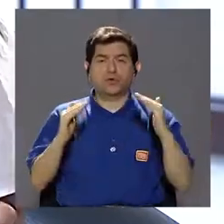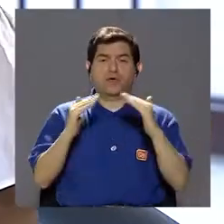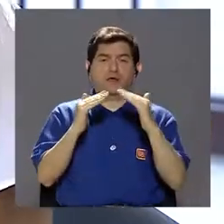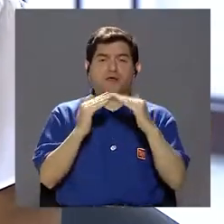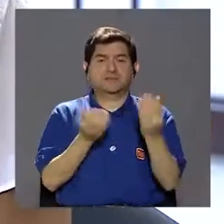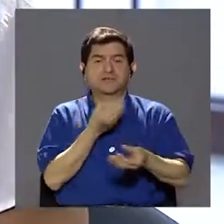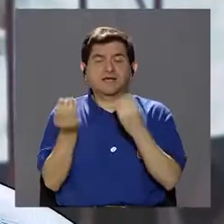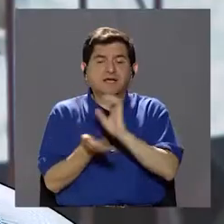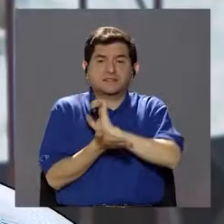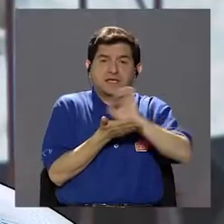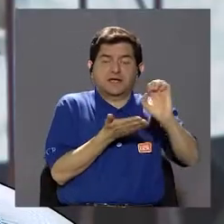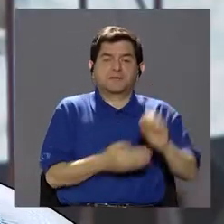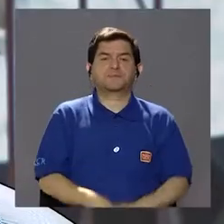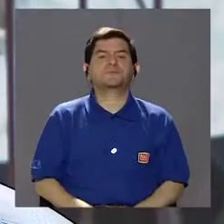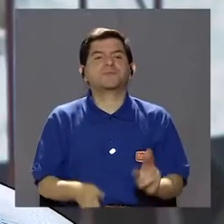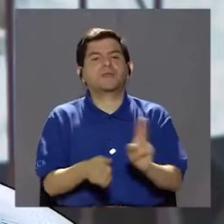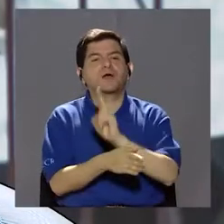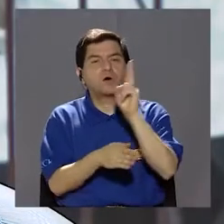casa para prevenir?